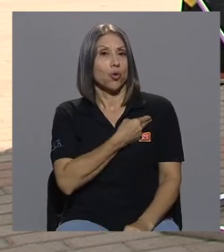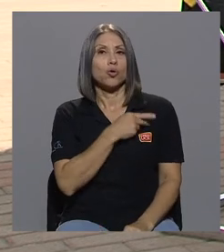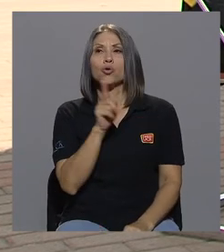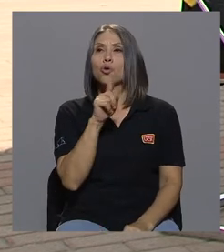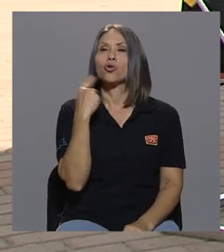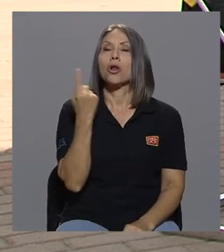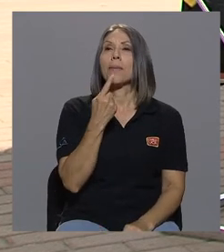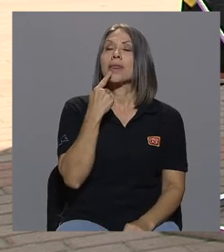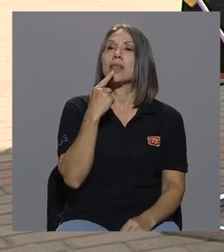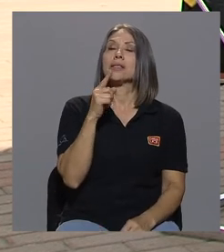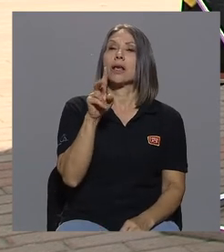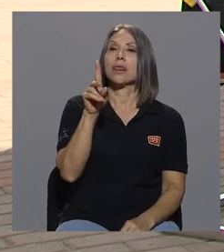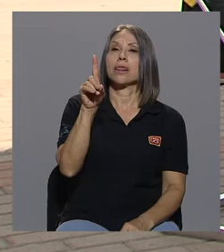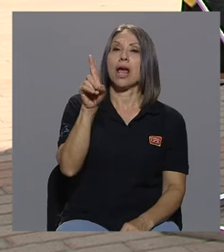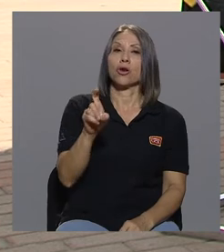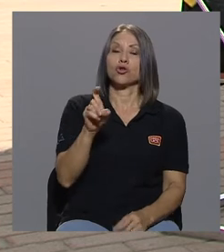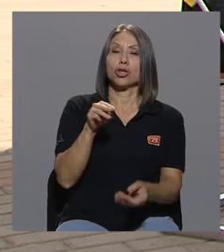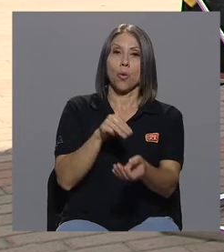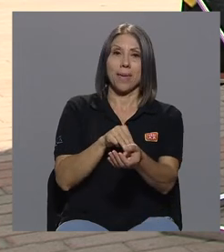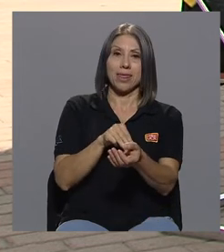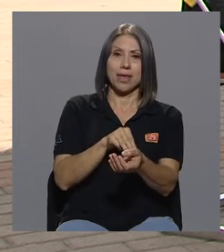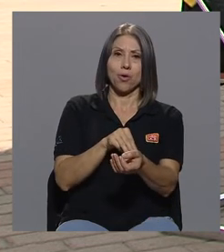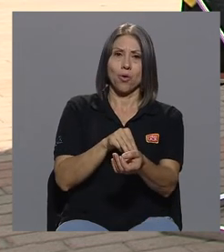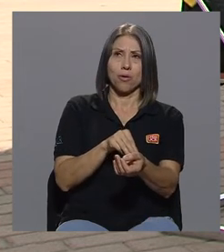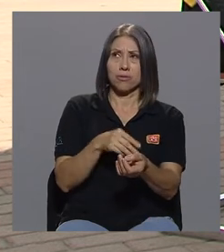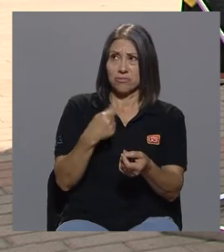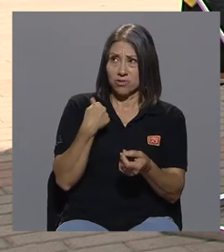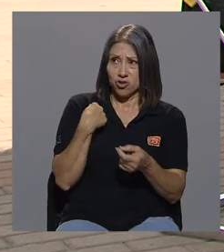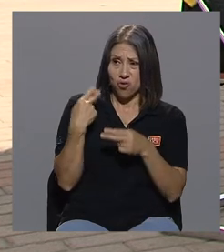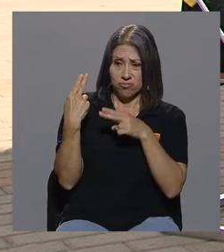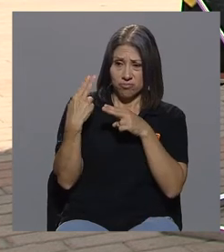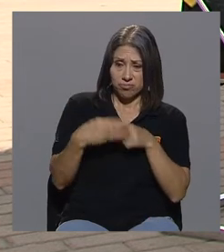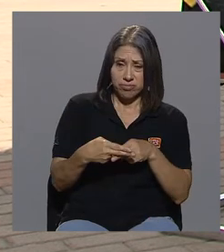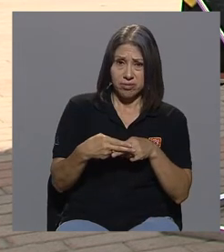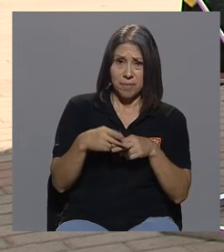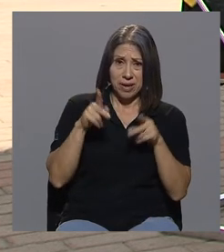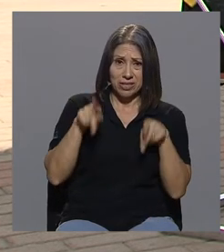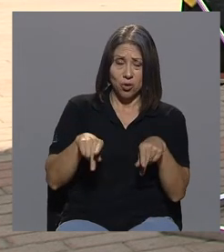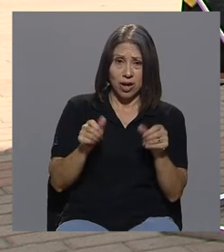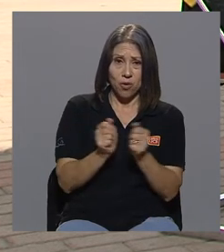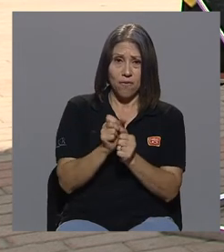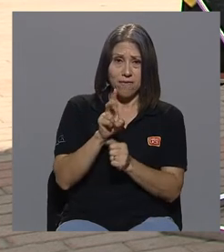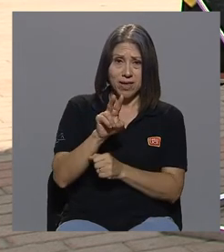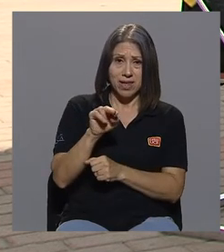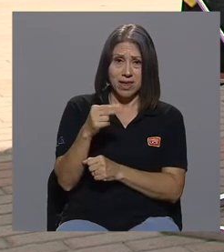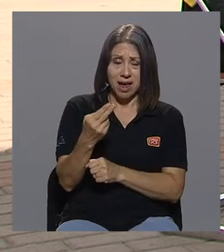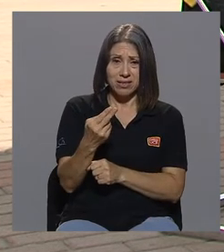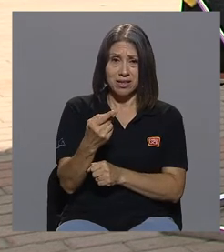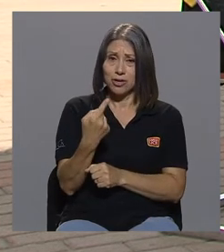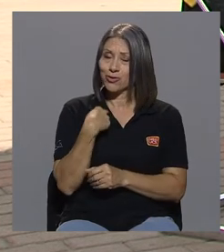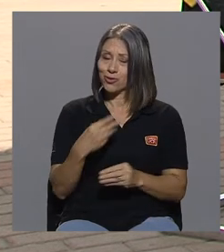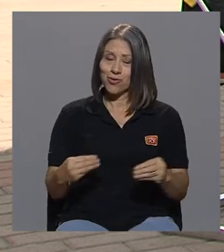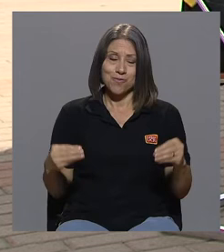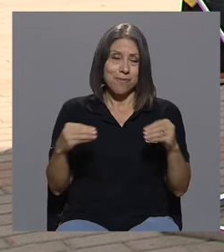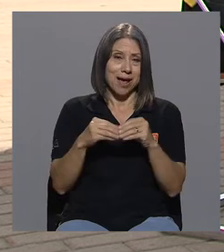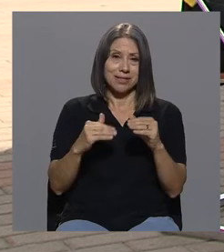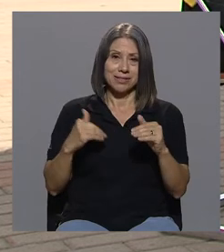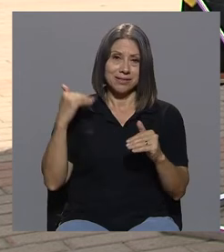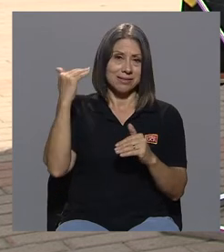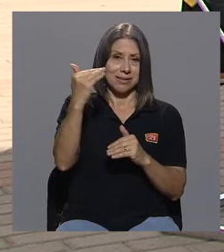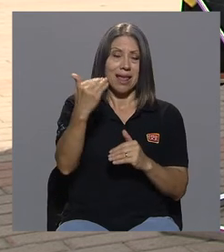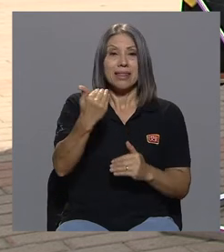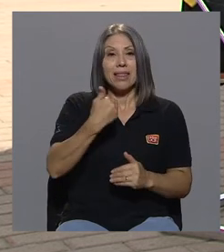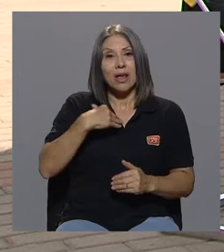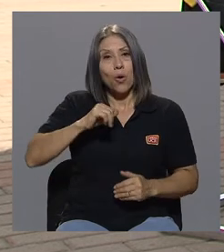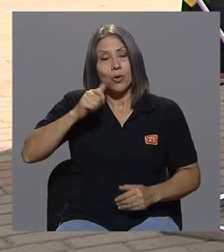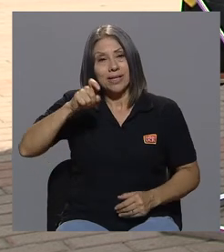médico yo soy más que una persona con un diagnóstico médico tengo otras necesidades tengo